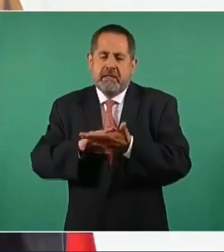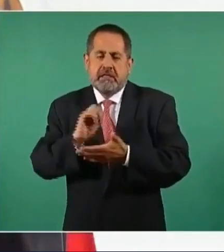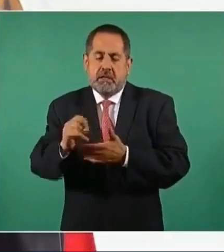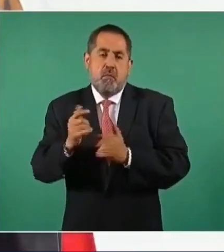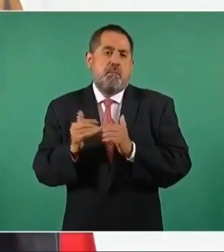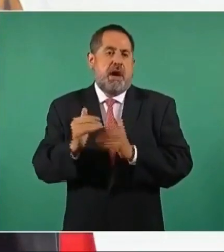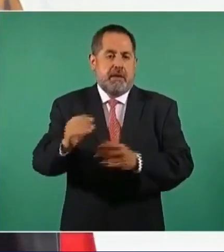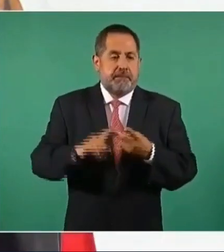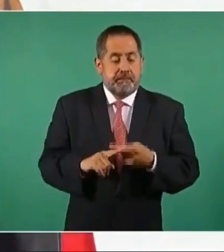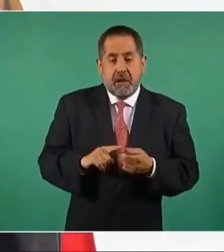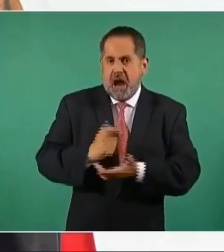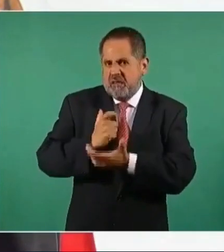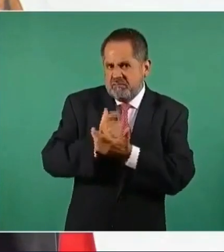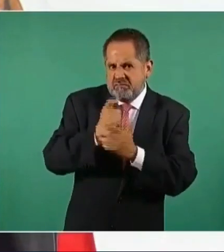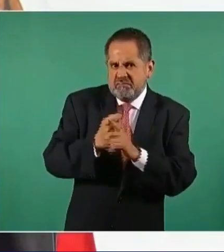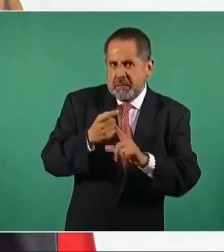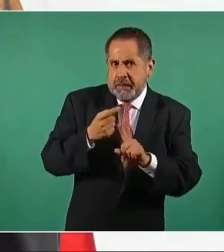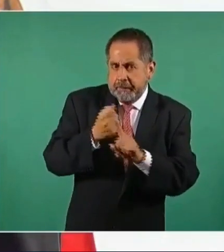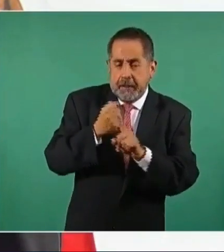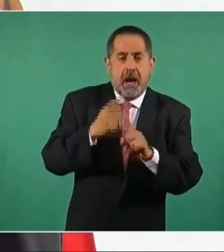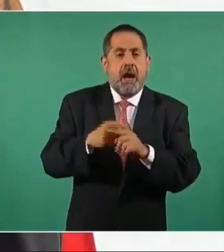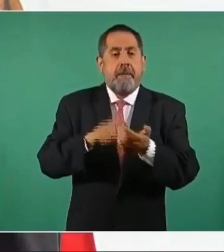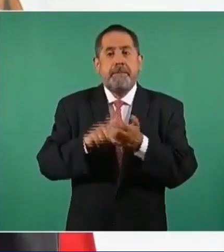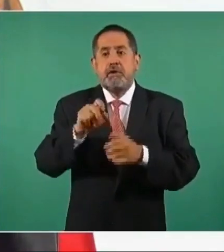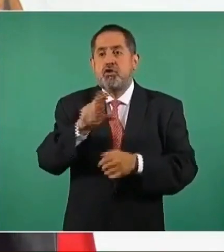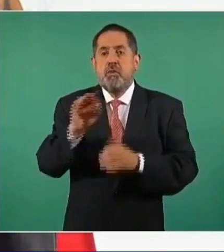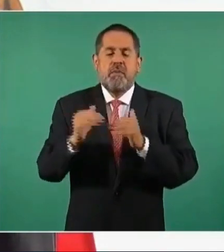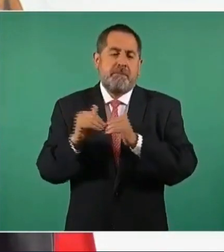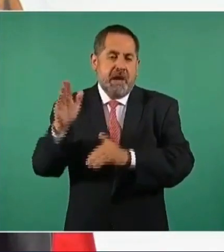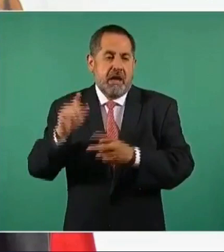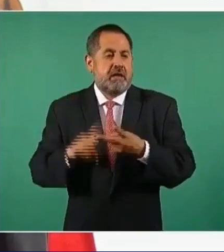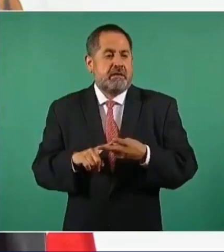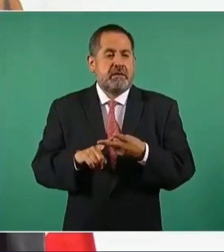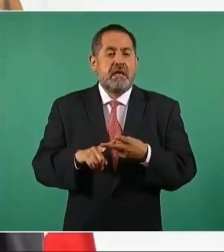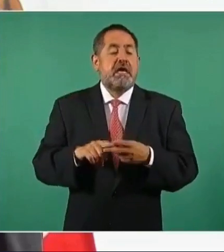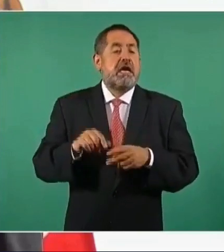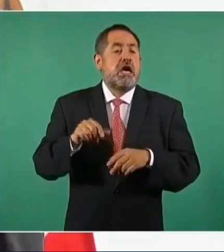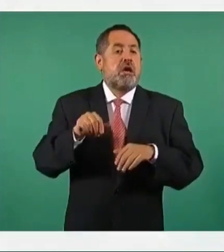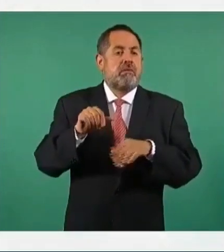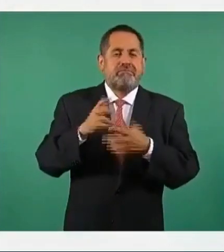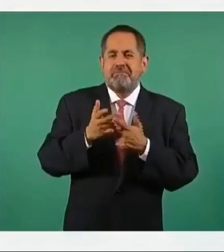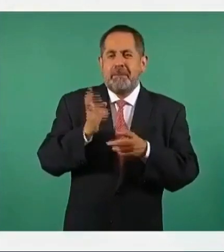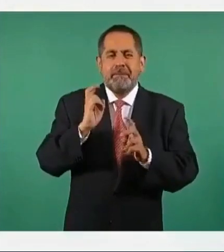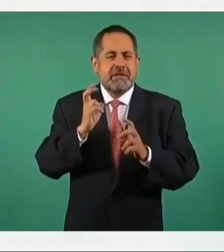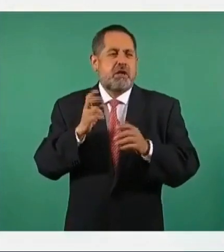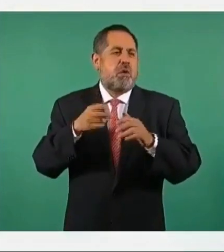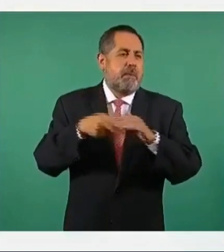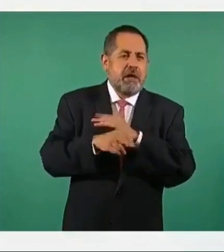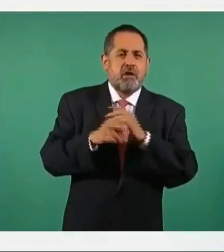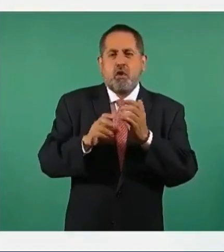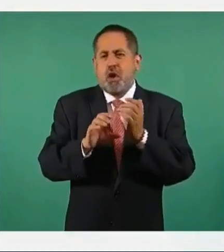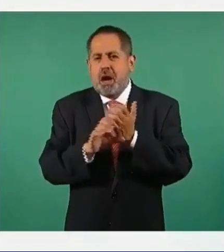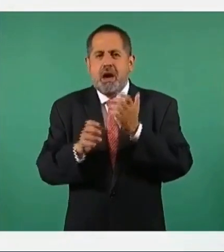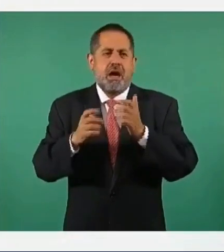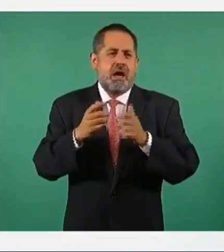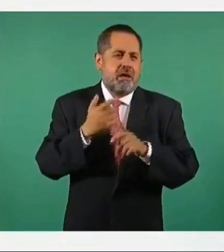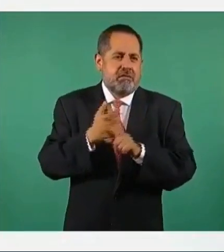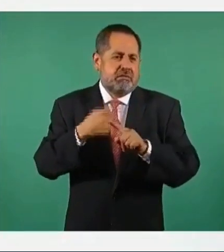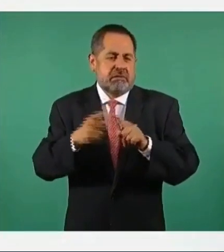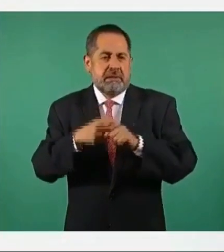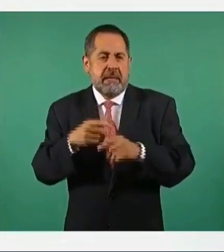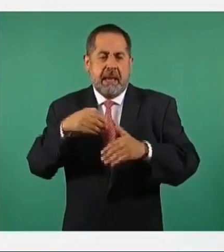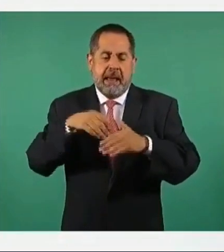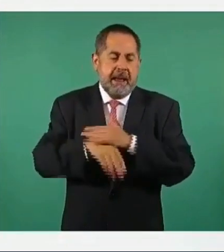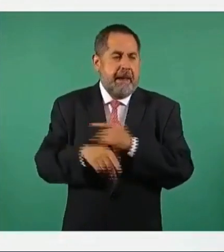ciento y el robo en transporte público individual que creció 12 por ciento. El